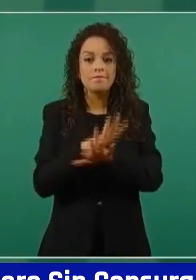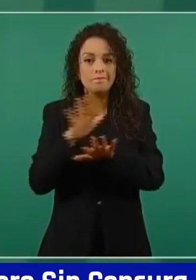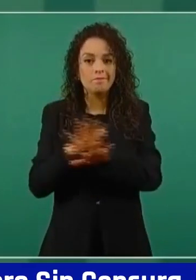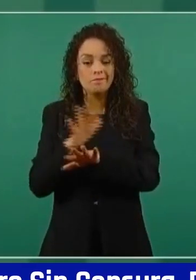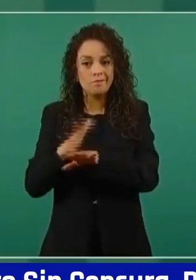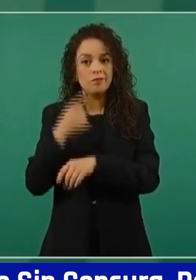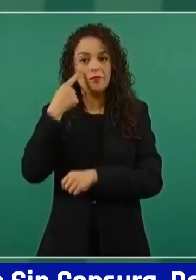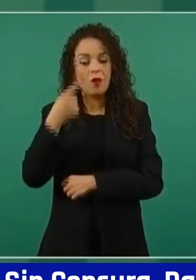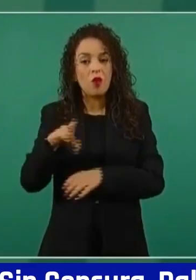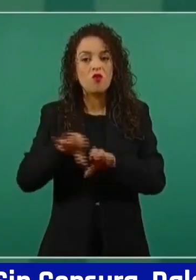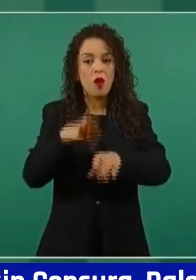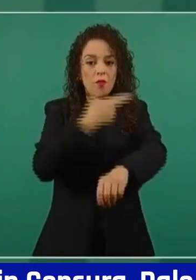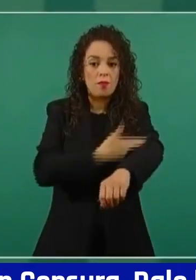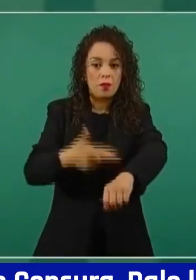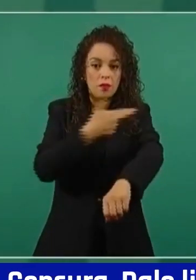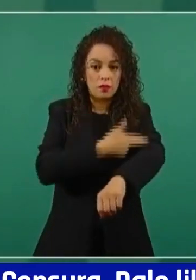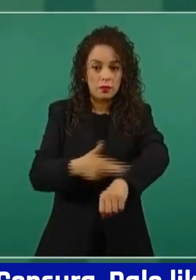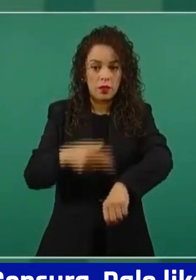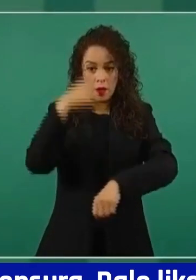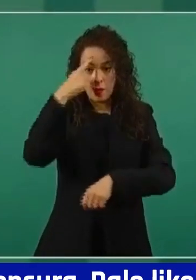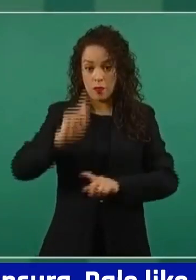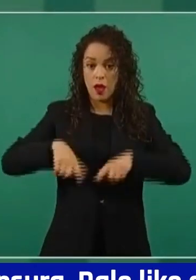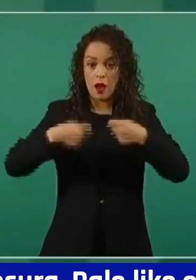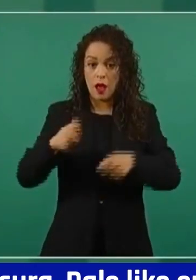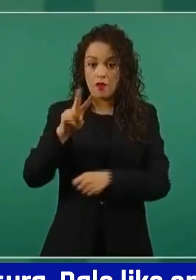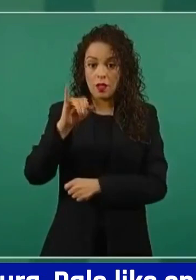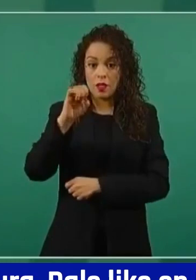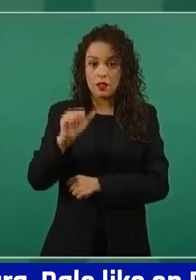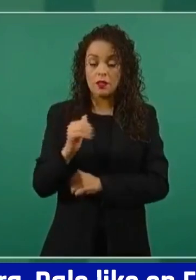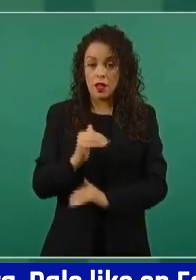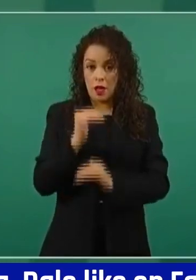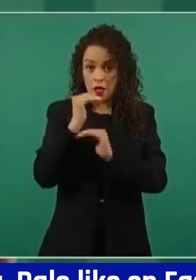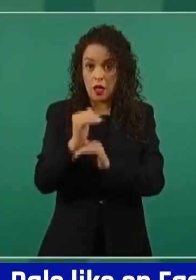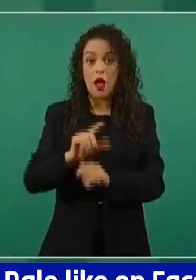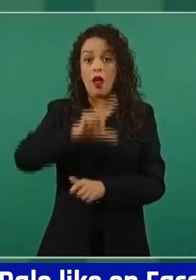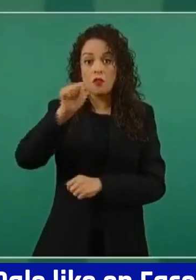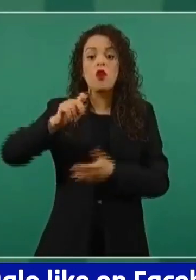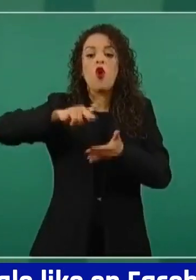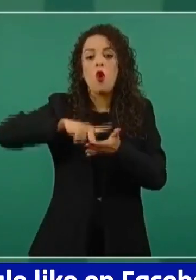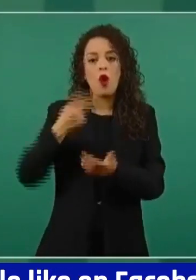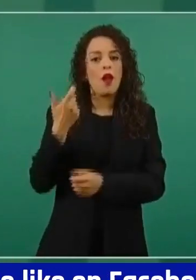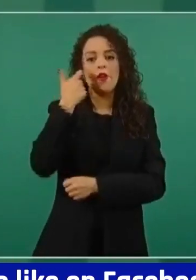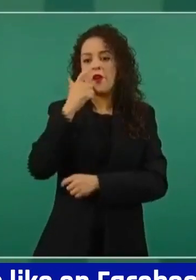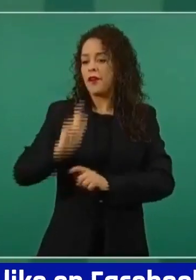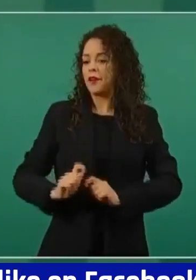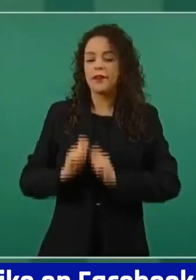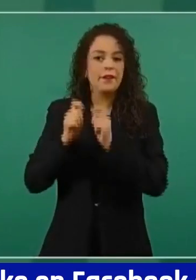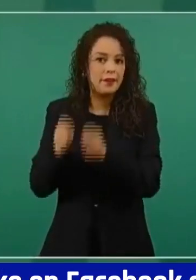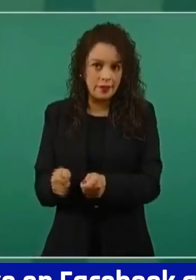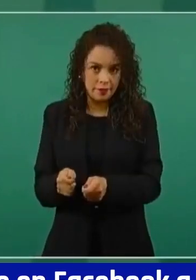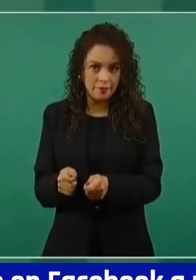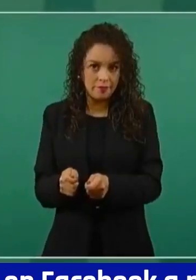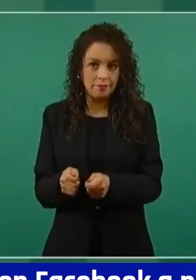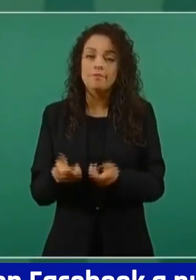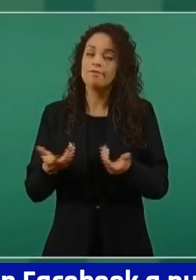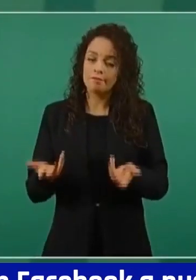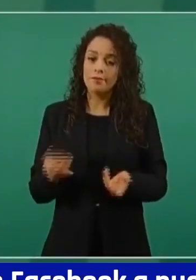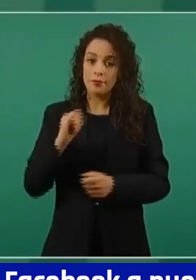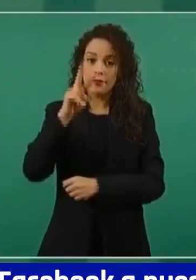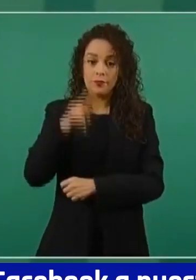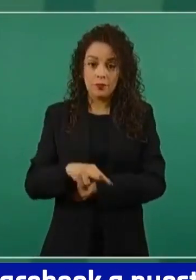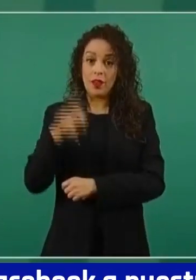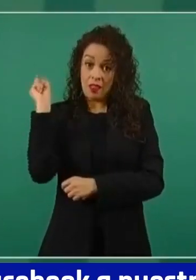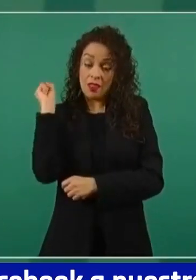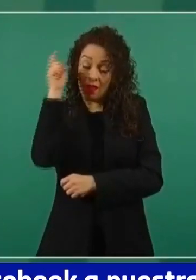se daba un plazo para la visa y después ya no te la querían renovar en Sintes. Entonces tenías una situación muy difícil.